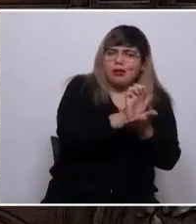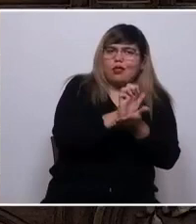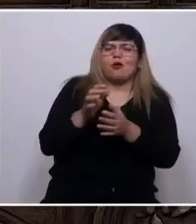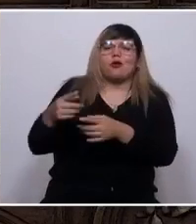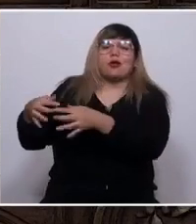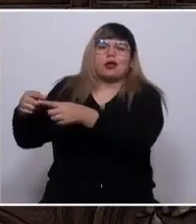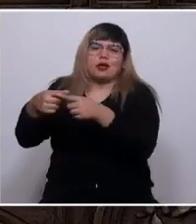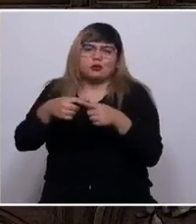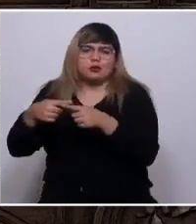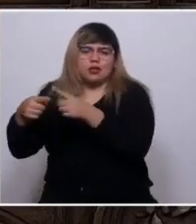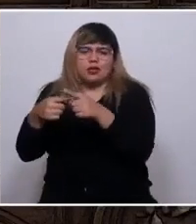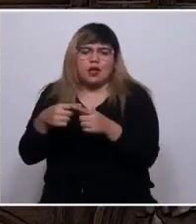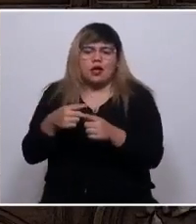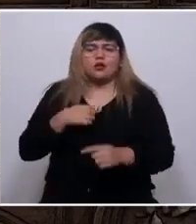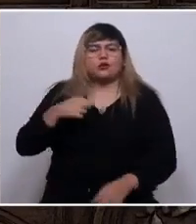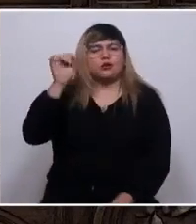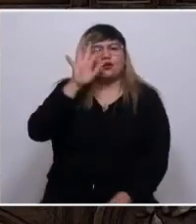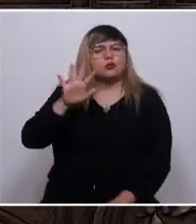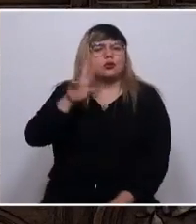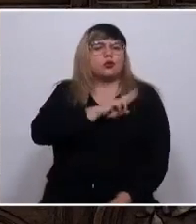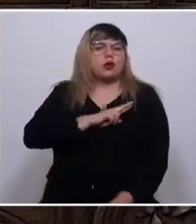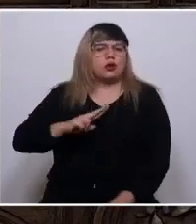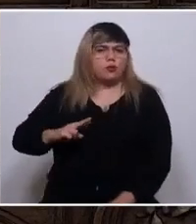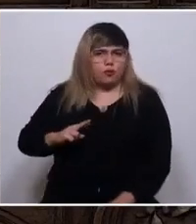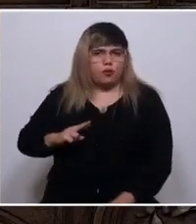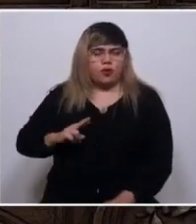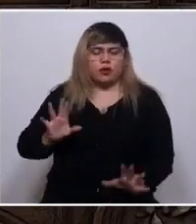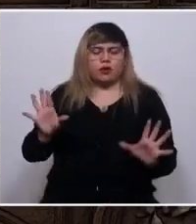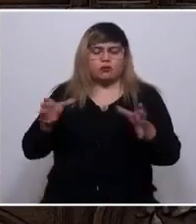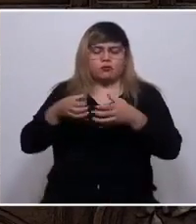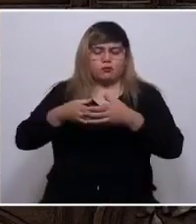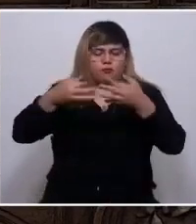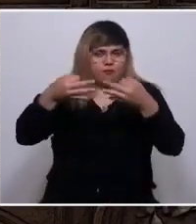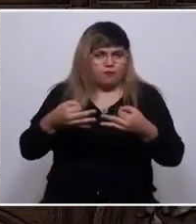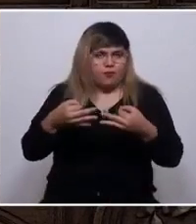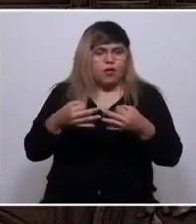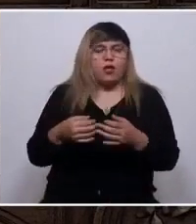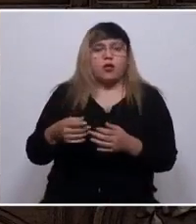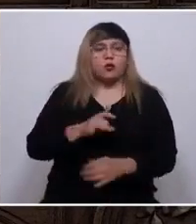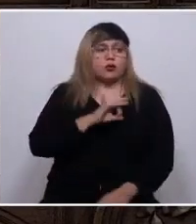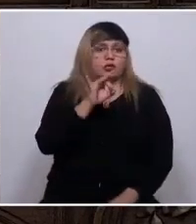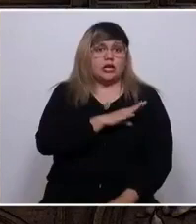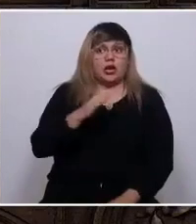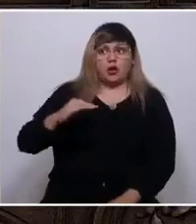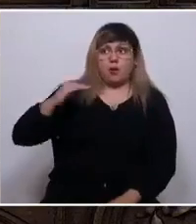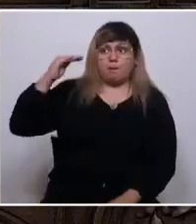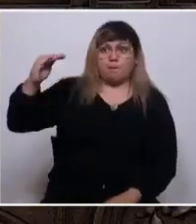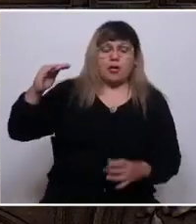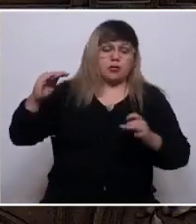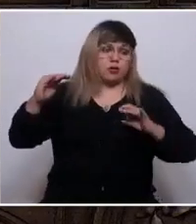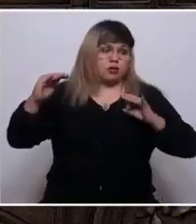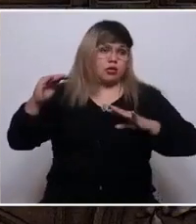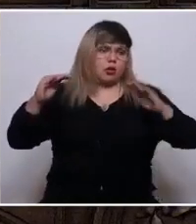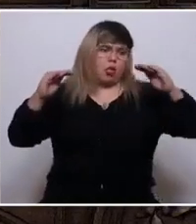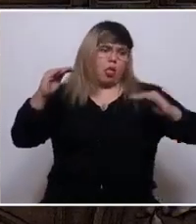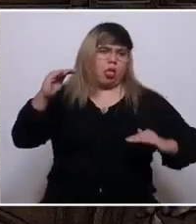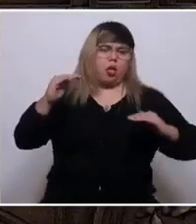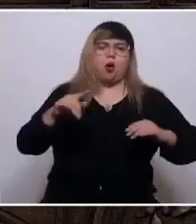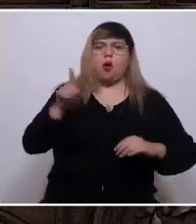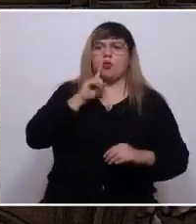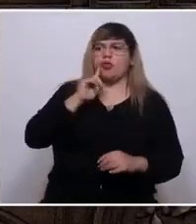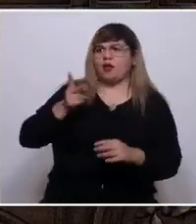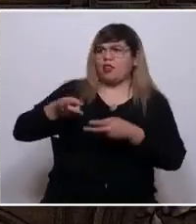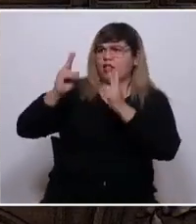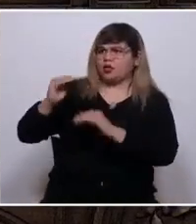Sueño con una república socialmente cohesionada, en donde ningún chileno valga más que otro, o tenga más derechos por pertenecer a un